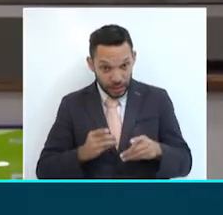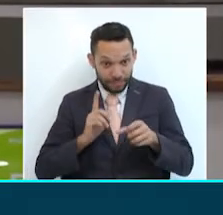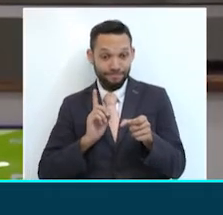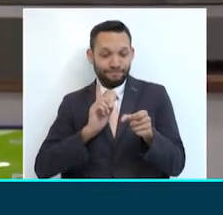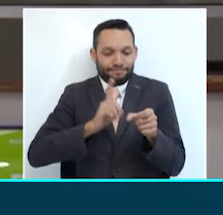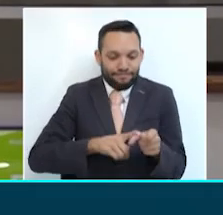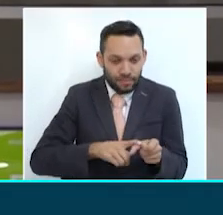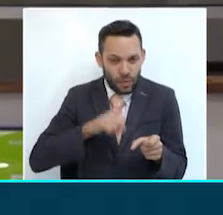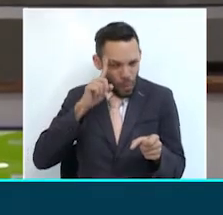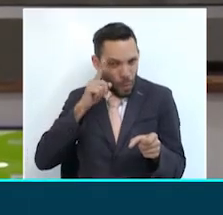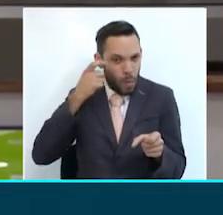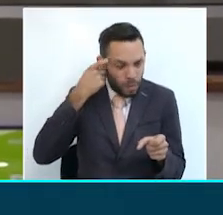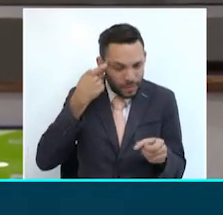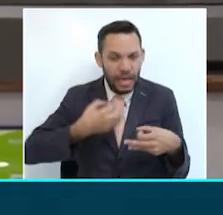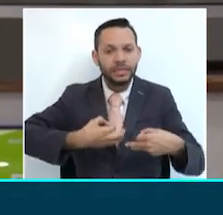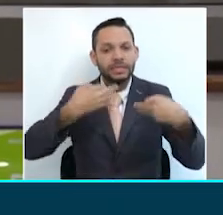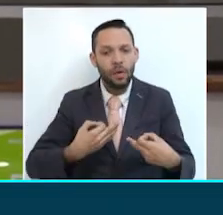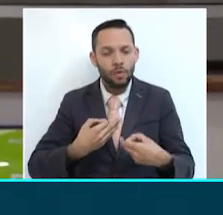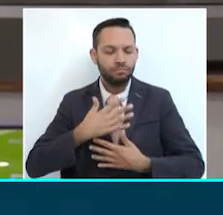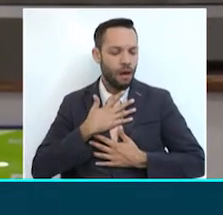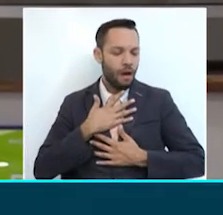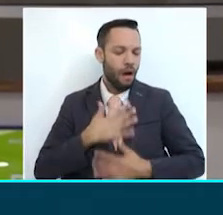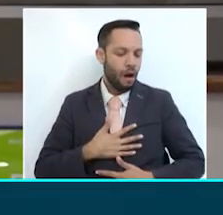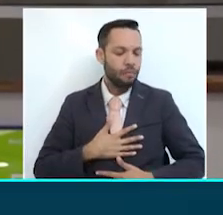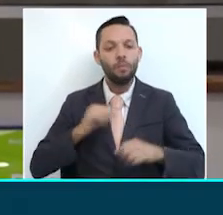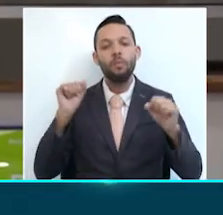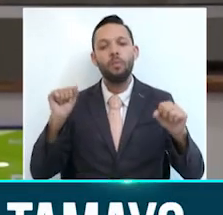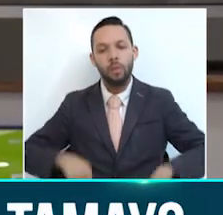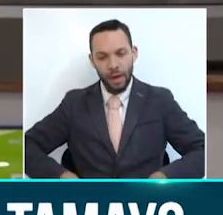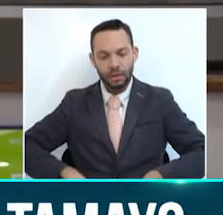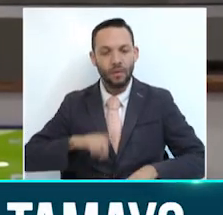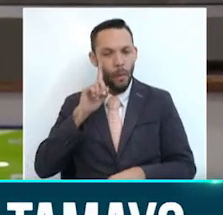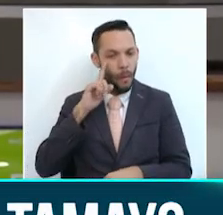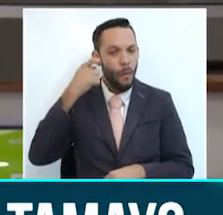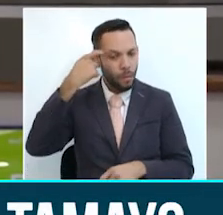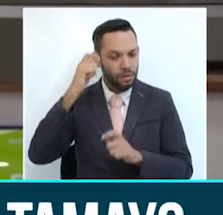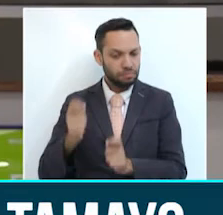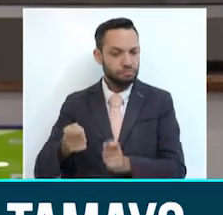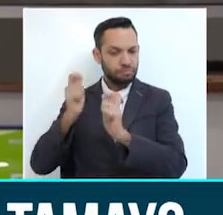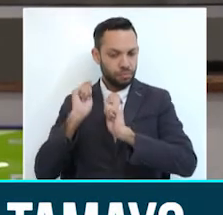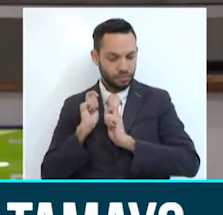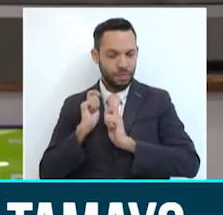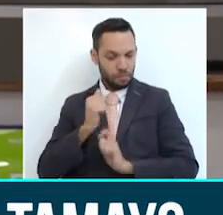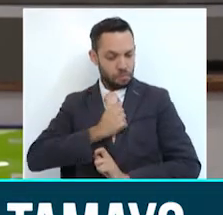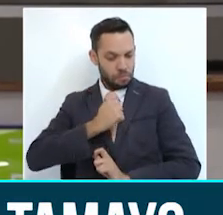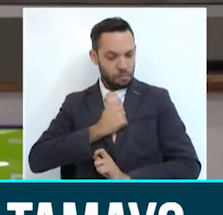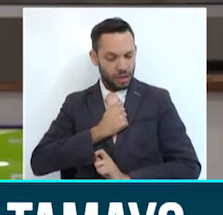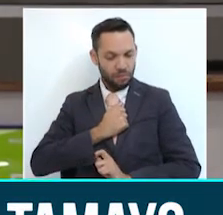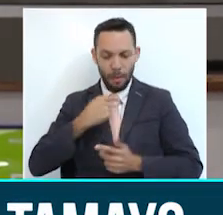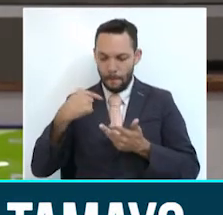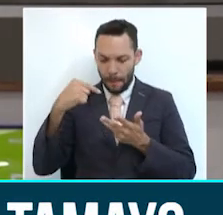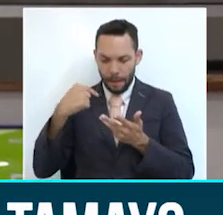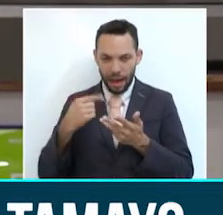hubiese tenido la absoluta tranquilidad de que no estoy inhabilitado. No solo por criterio propio, sino porque hice las